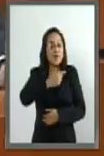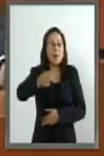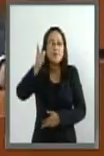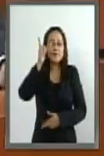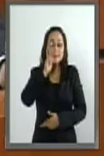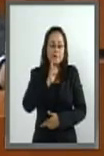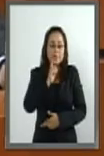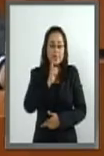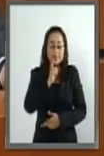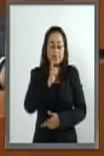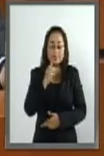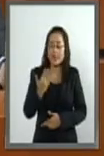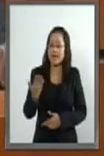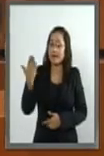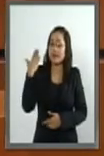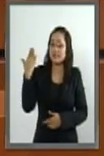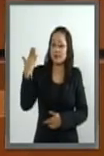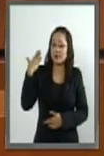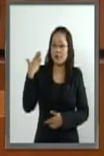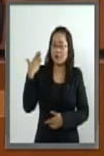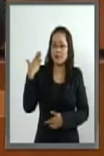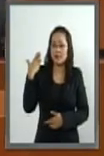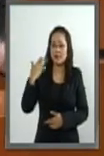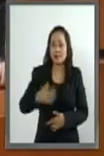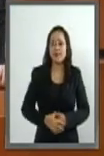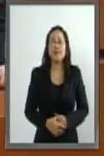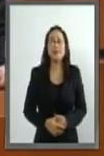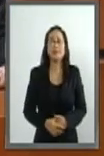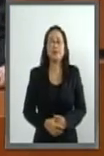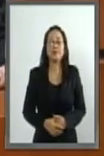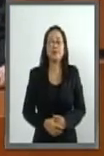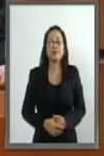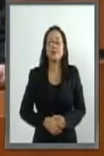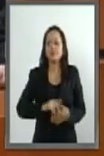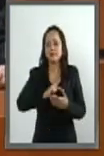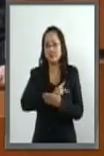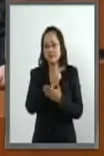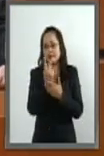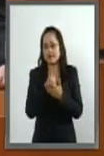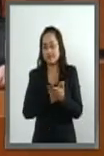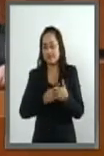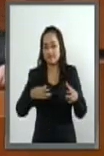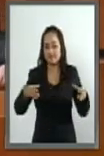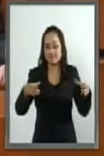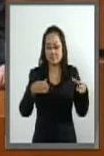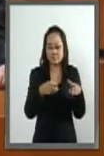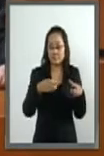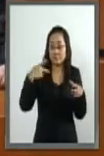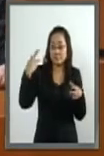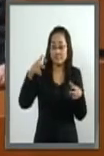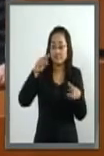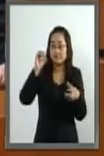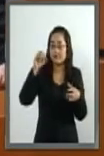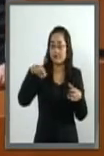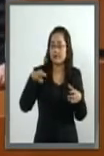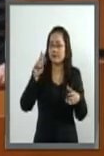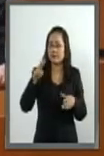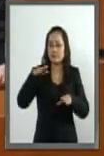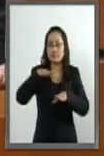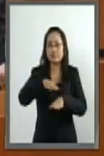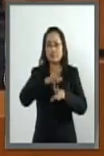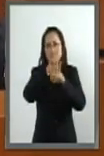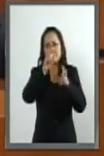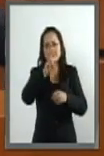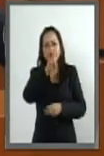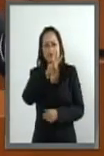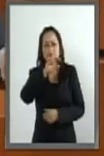En años recientes, el Programa Conjunto de las Naciones Unidas sobre el VIH-Sida,